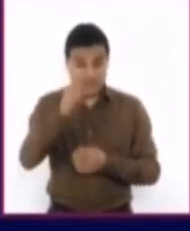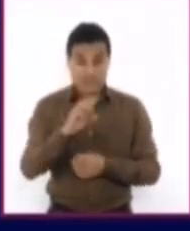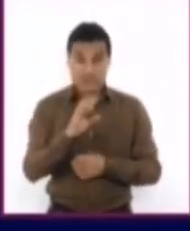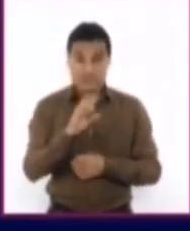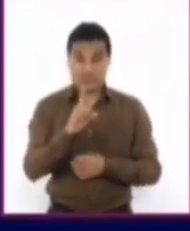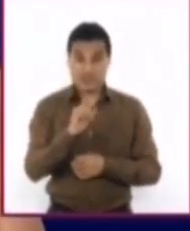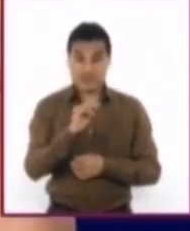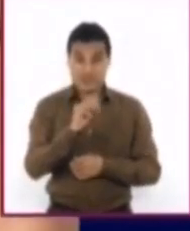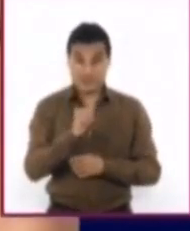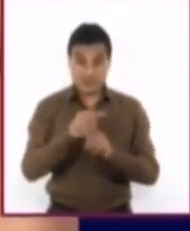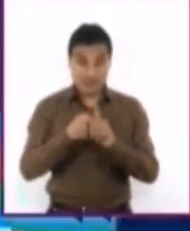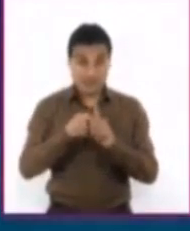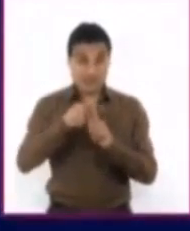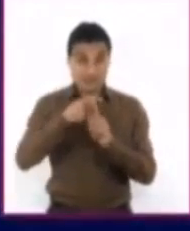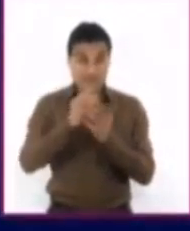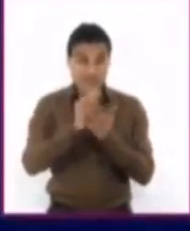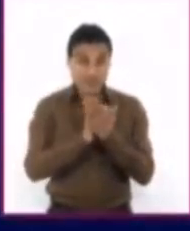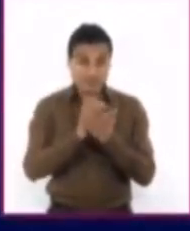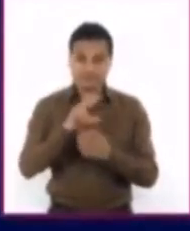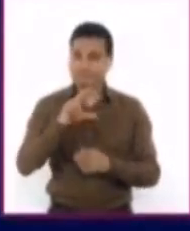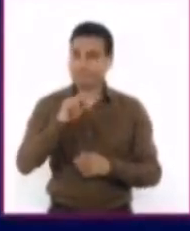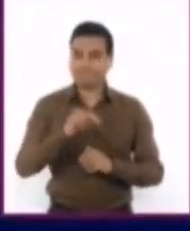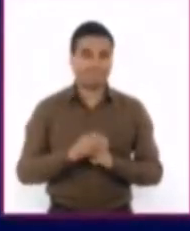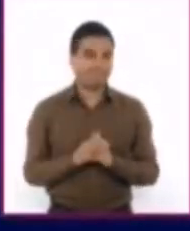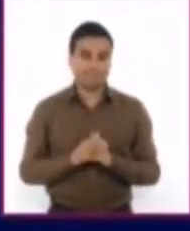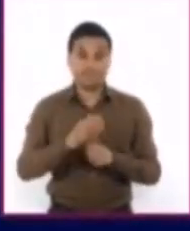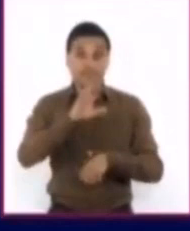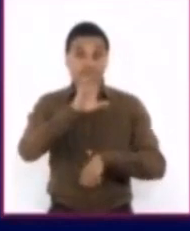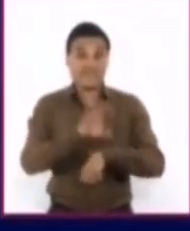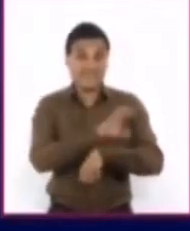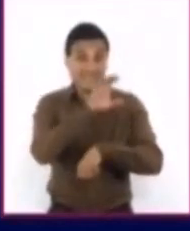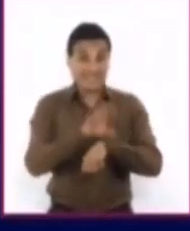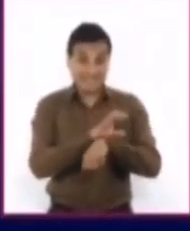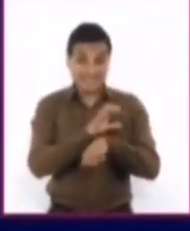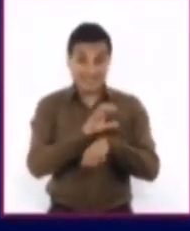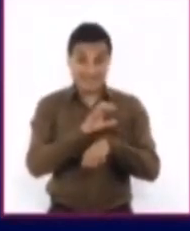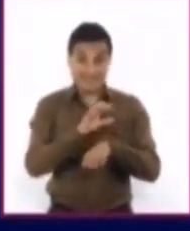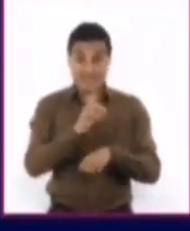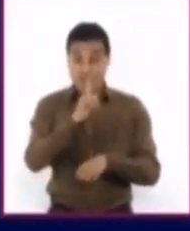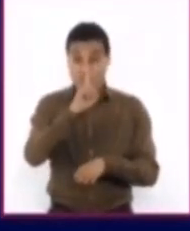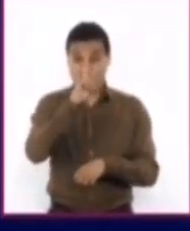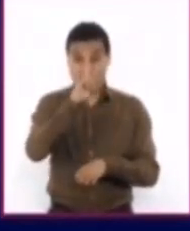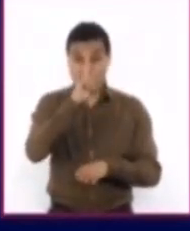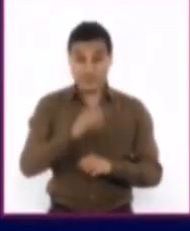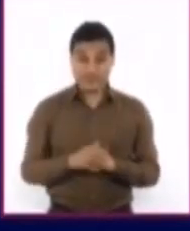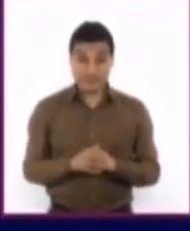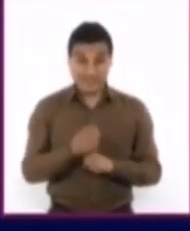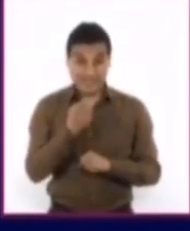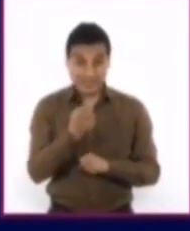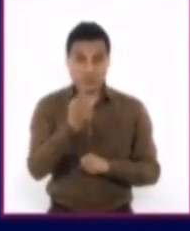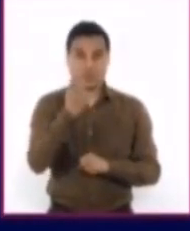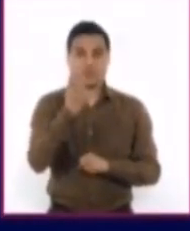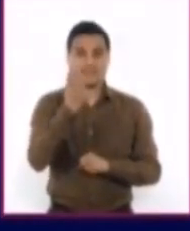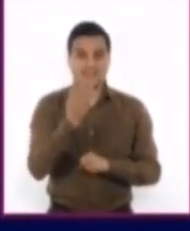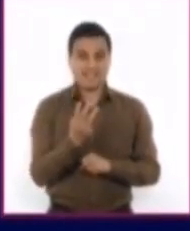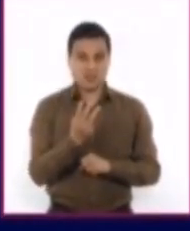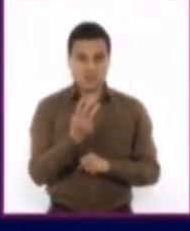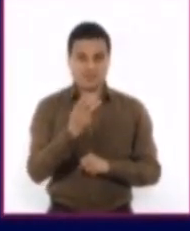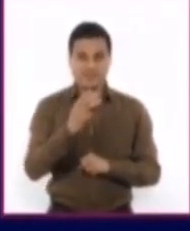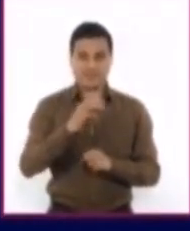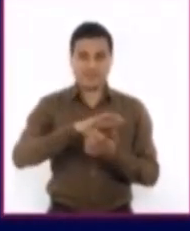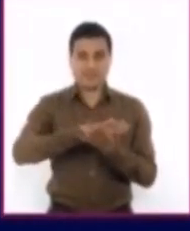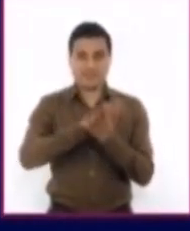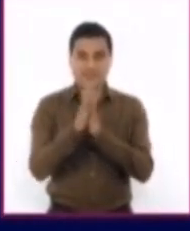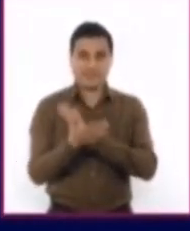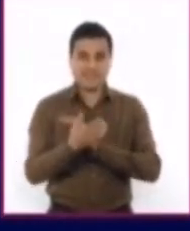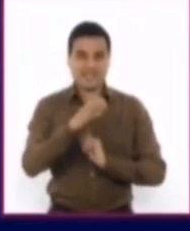climático. La energía eléctrica por sí sola representa solamente un tercio de la emisión de gases de